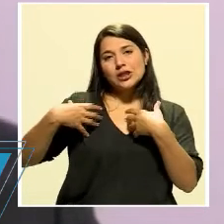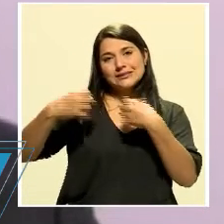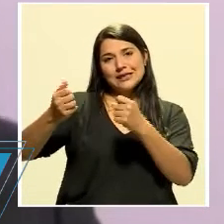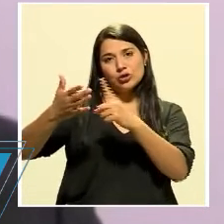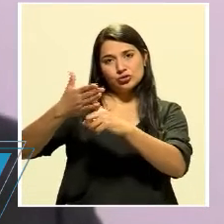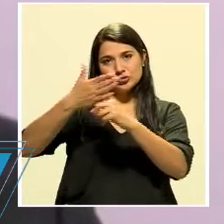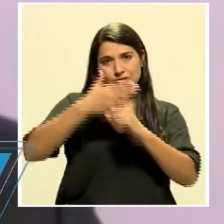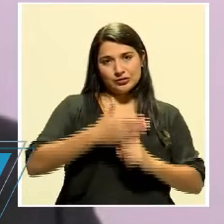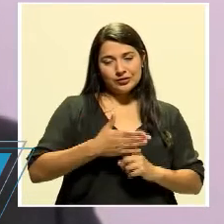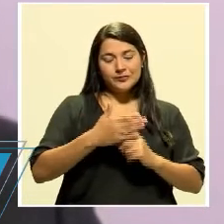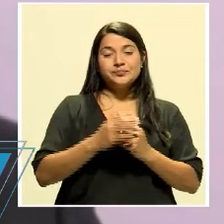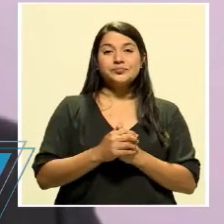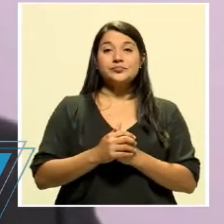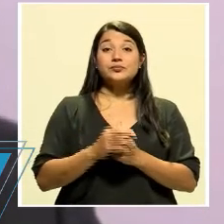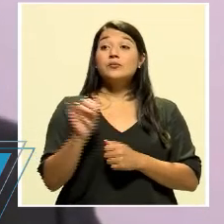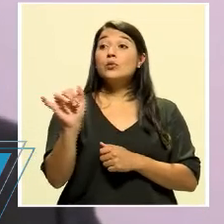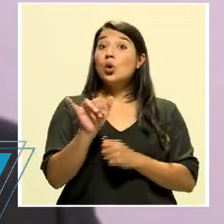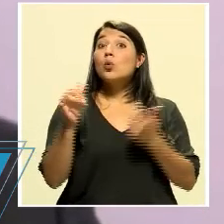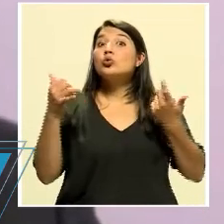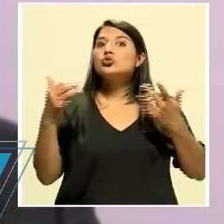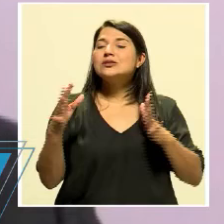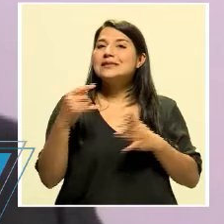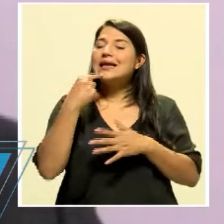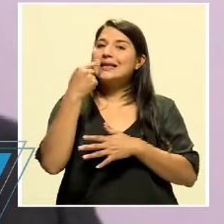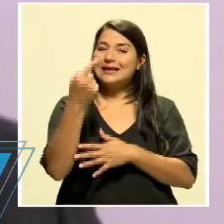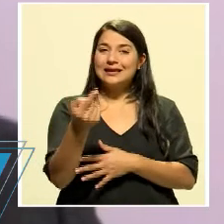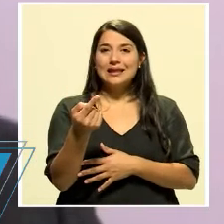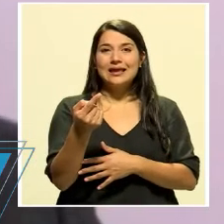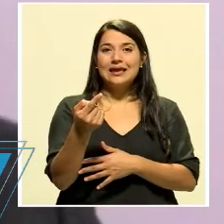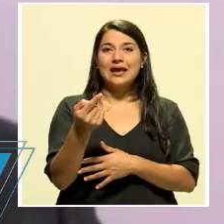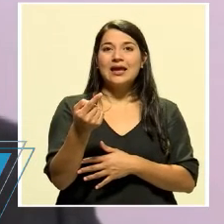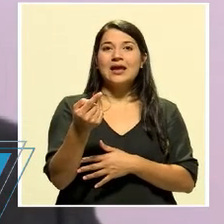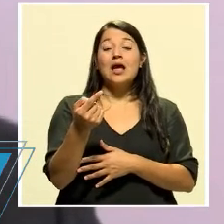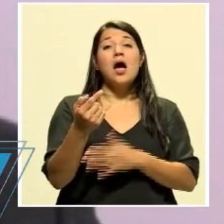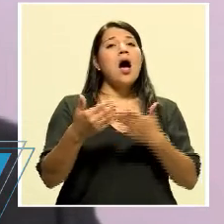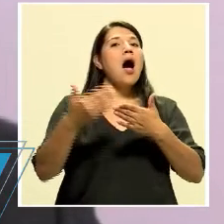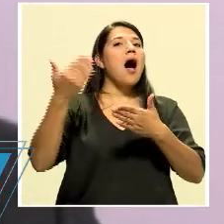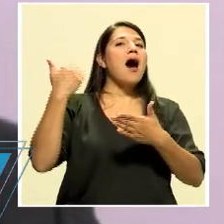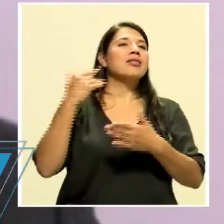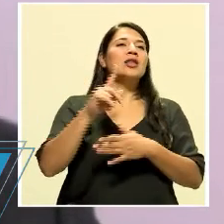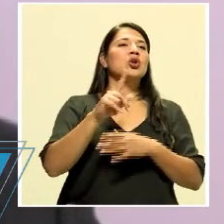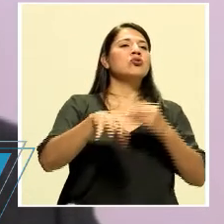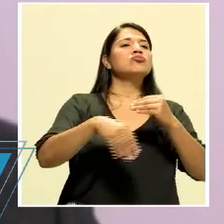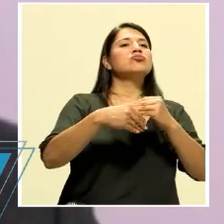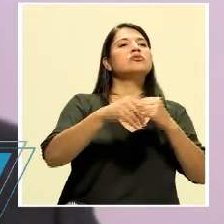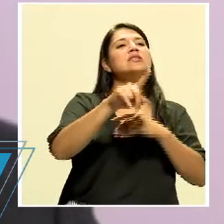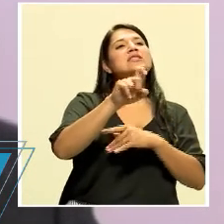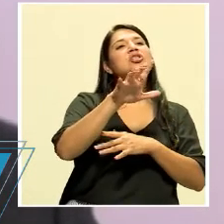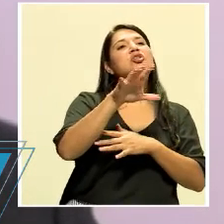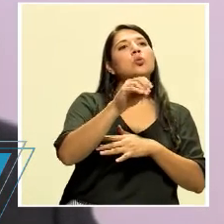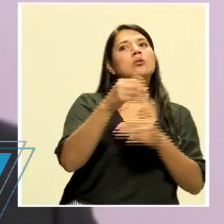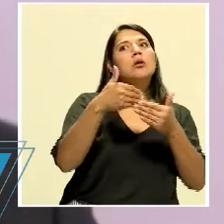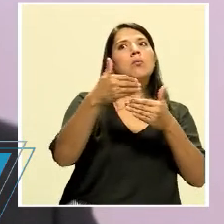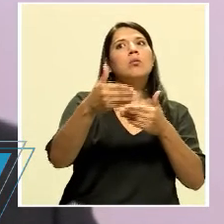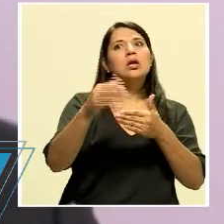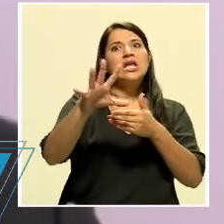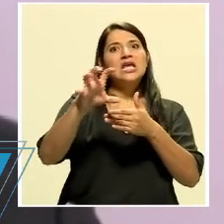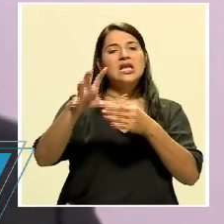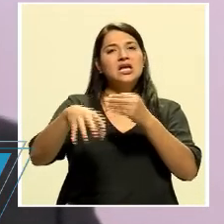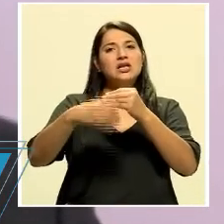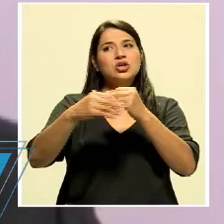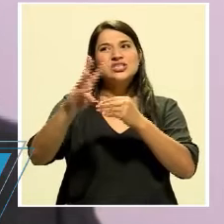Y como indicaba, desde el momento en que esto ya no eran 150 casos, sino que eran ya 500, 600 casos